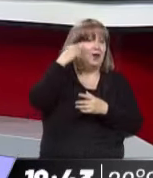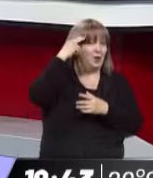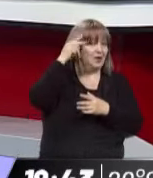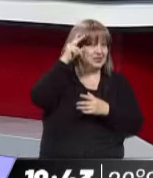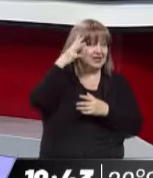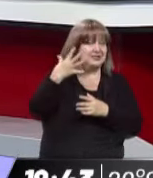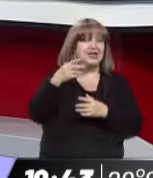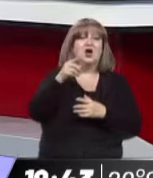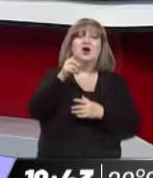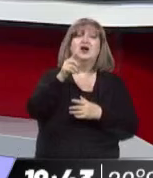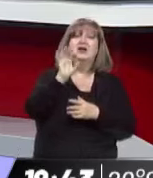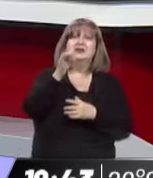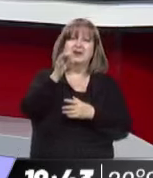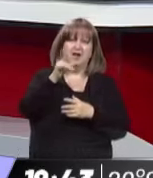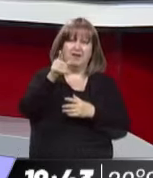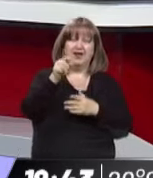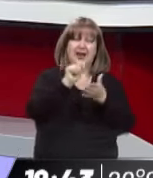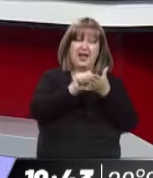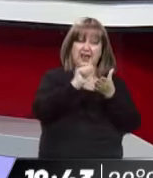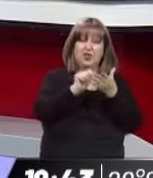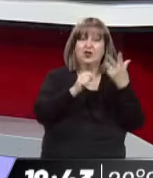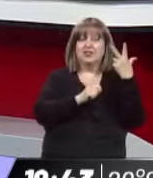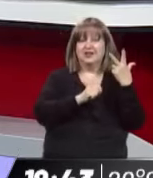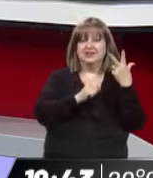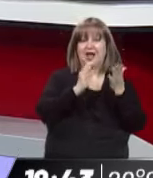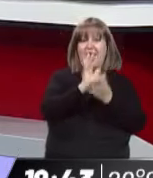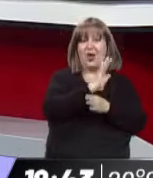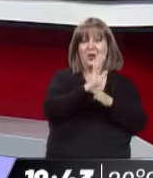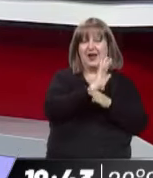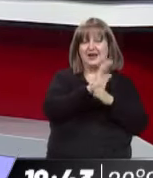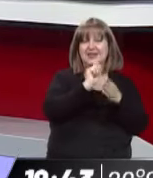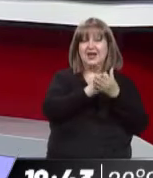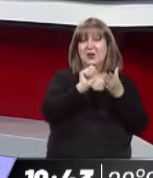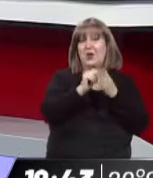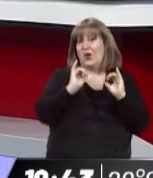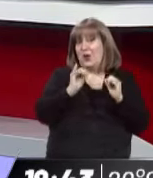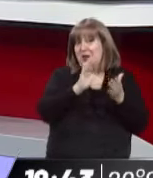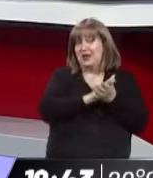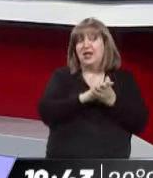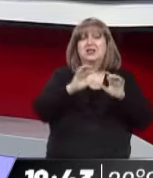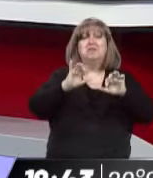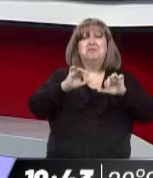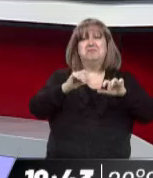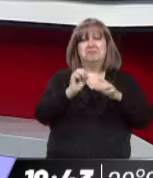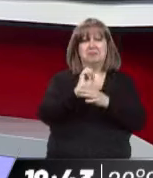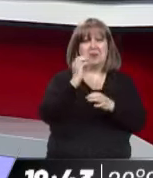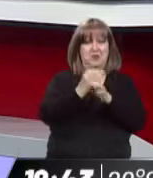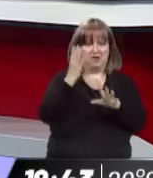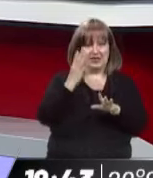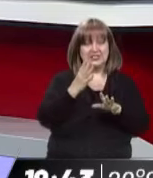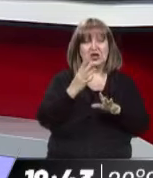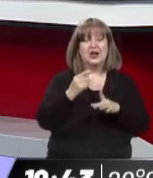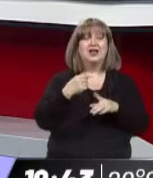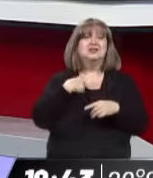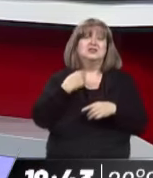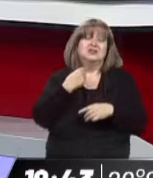Curioso que es ingeniero de sistemas, pero escribe novelas. Mirá, Como que no va con él de la mano. Bueno, viste esas cosas que pasan por ahí. Pero bueno, le gustó la película. Le gustó la película. que un